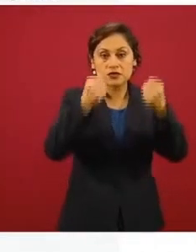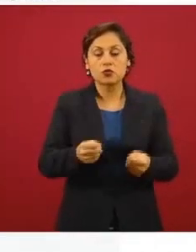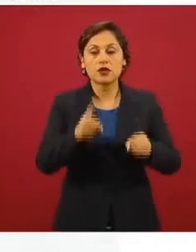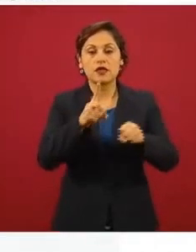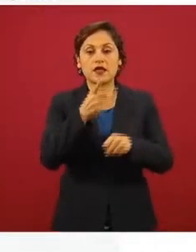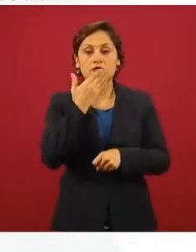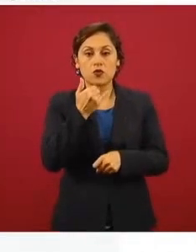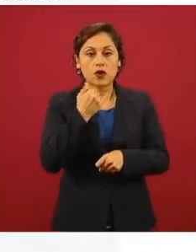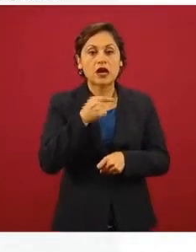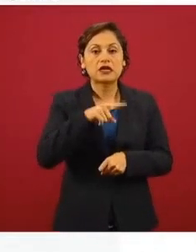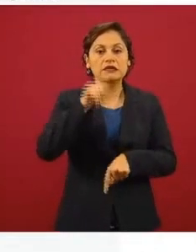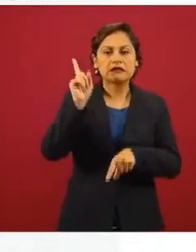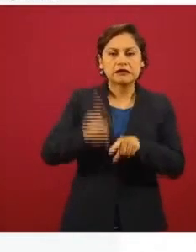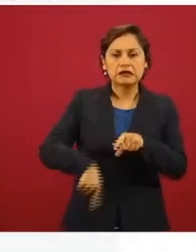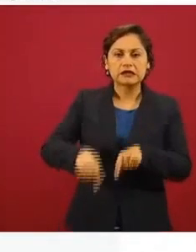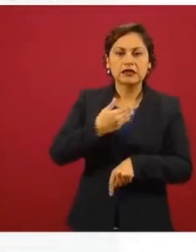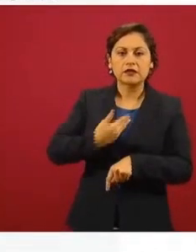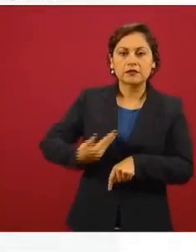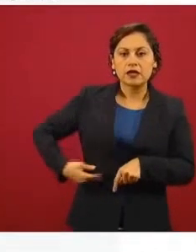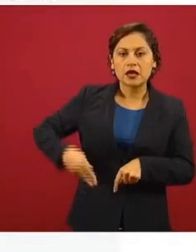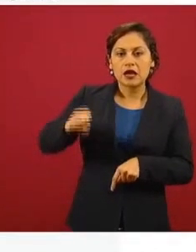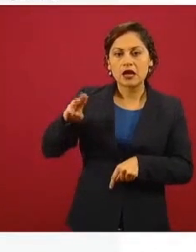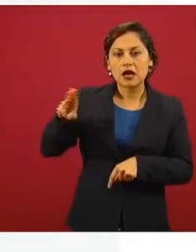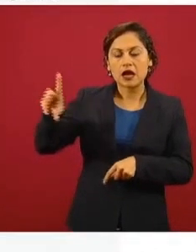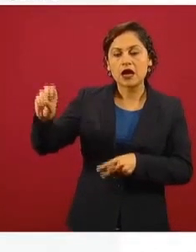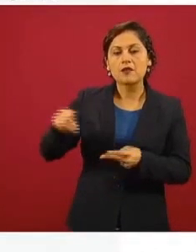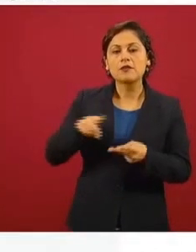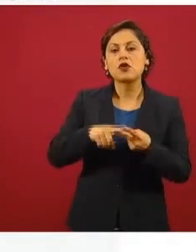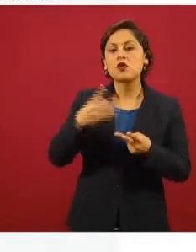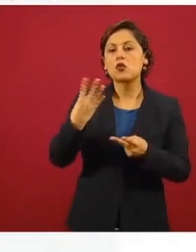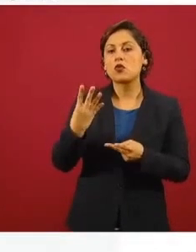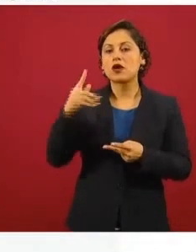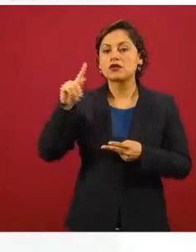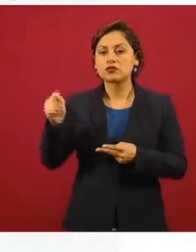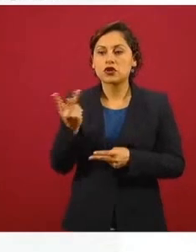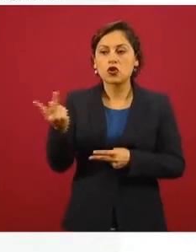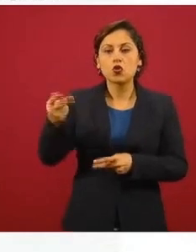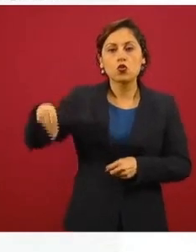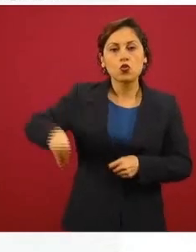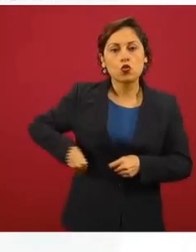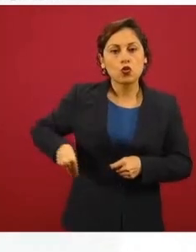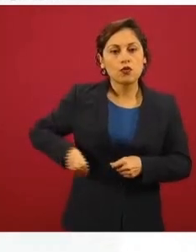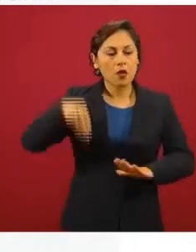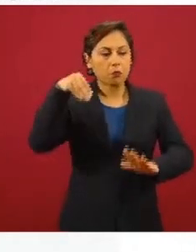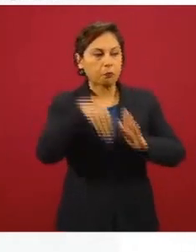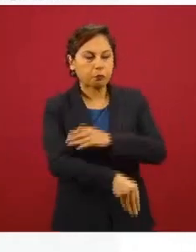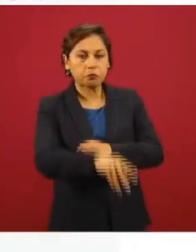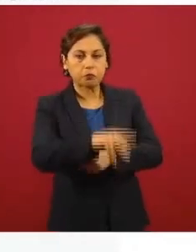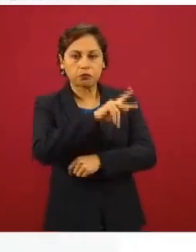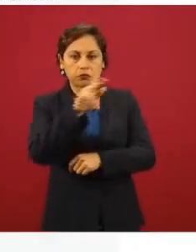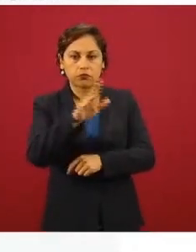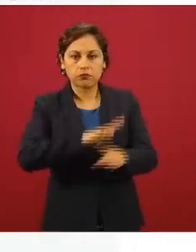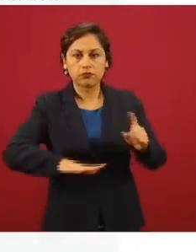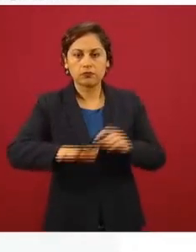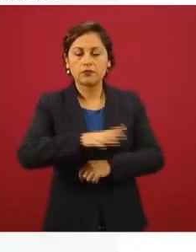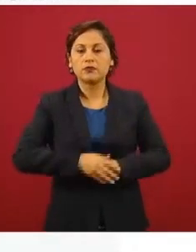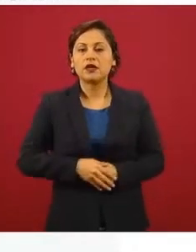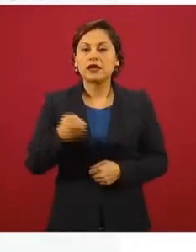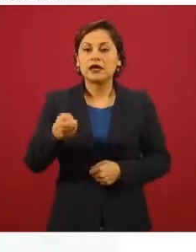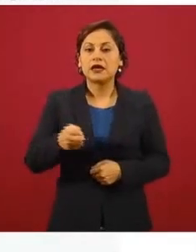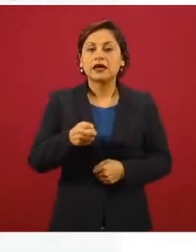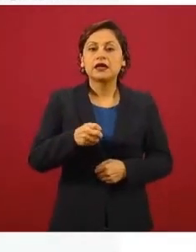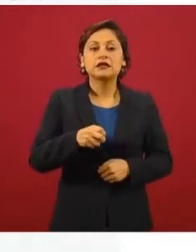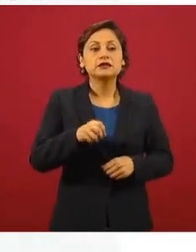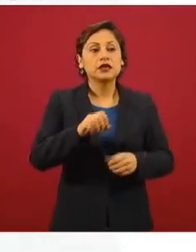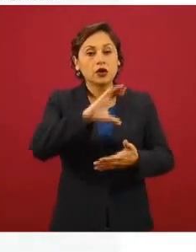de AMLO y a la 4T del ahondamiento de estos dos males del país. Seis, contratación de grupos de redes sociales,